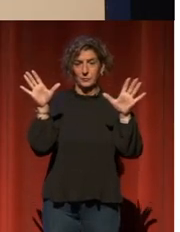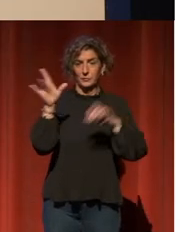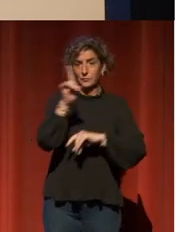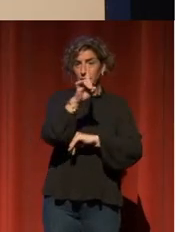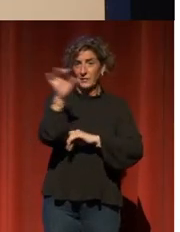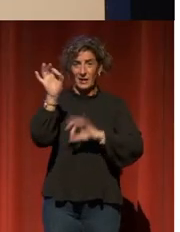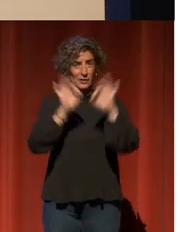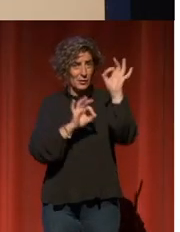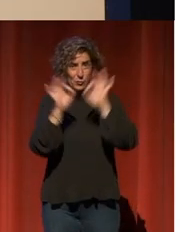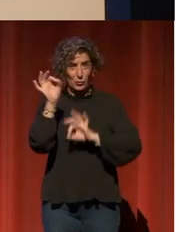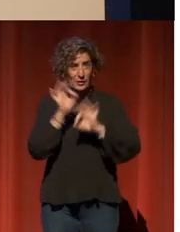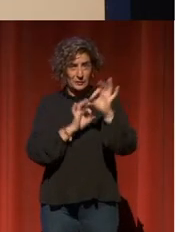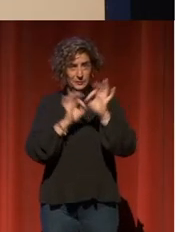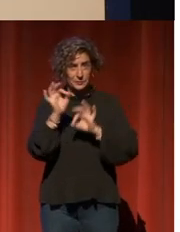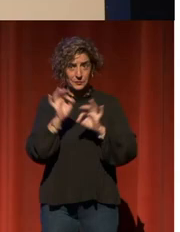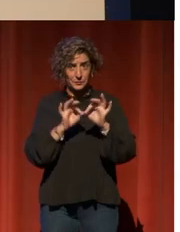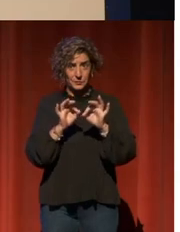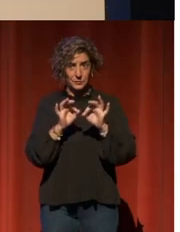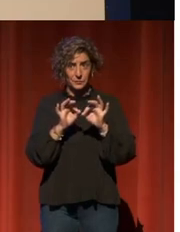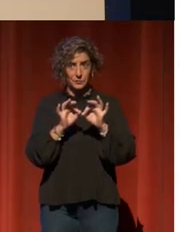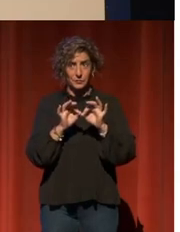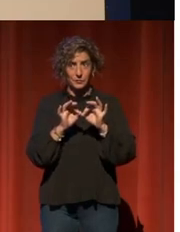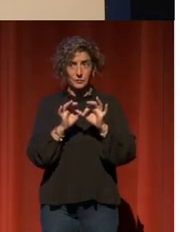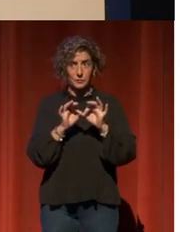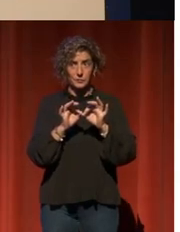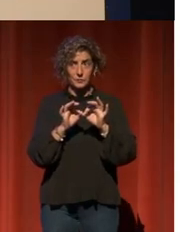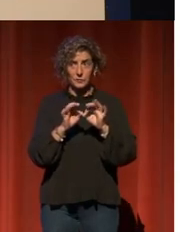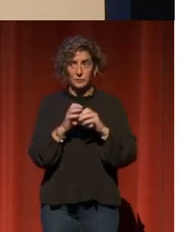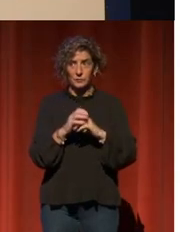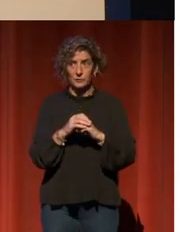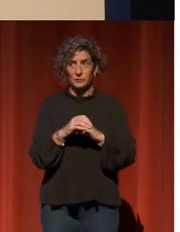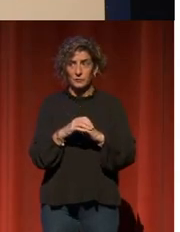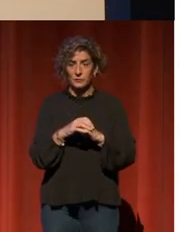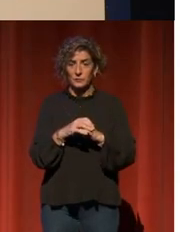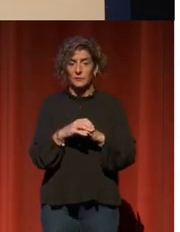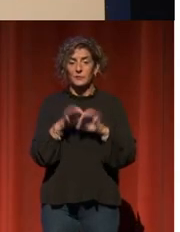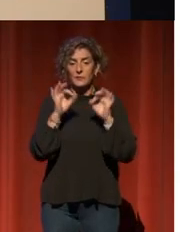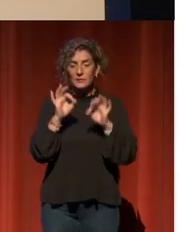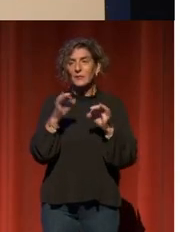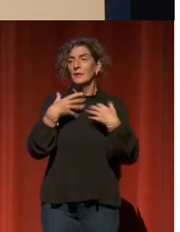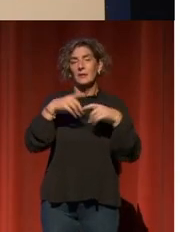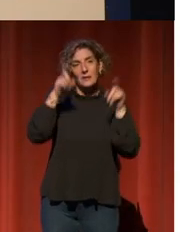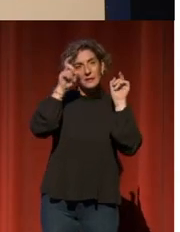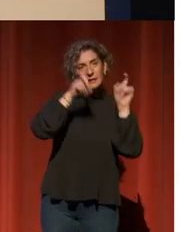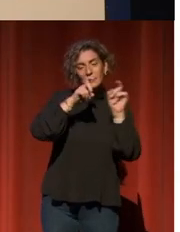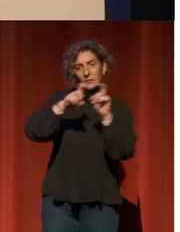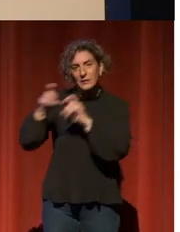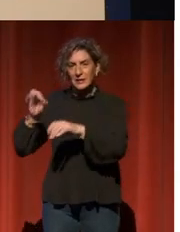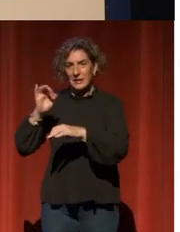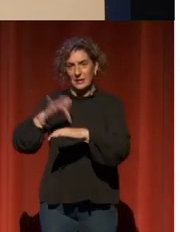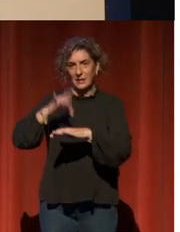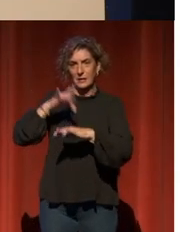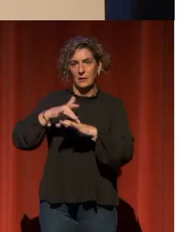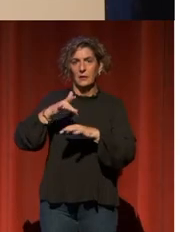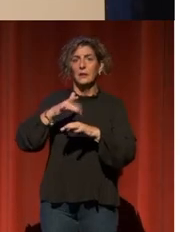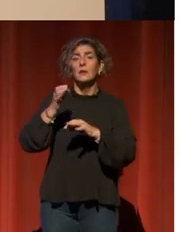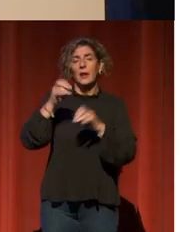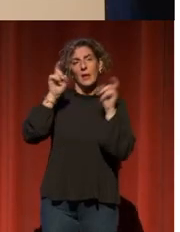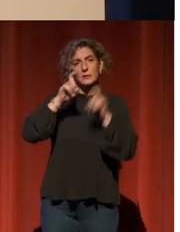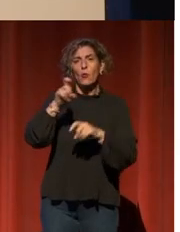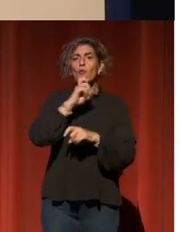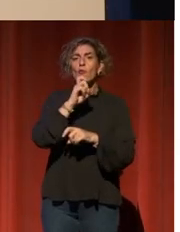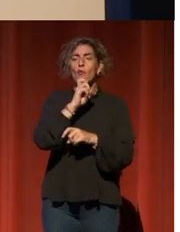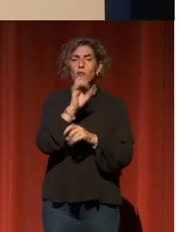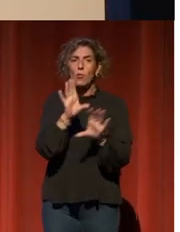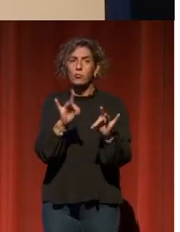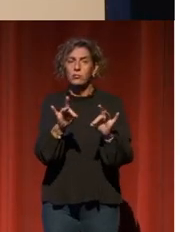población sea alfabetizada digitalmente, que sepa cómo utilizar un móvil, que sepa cómo utilizar